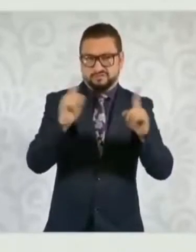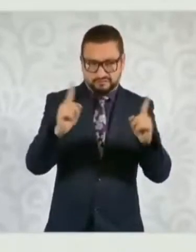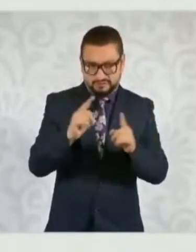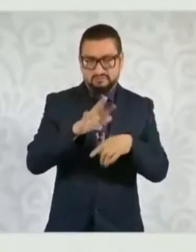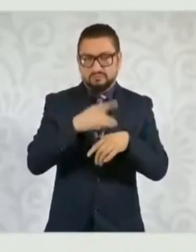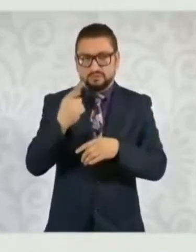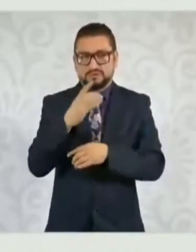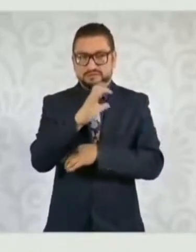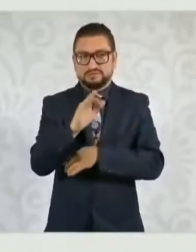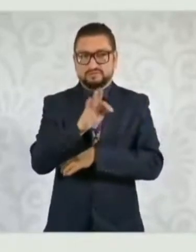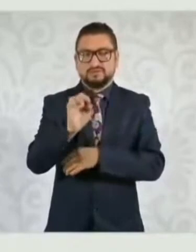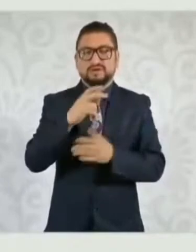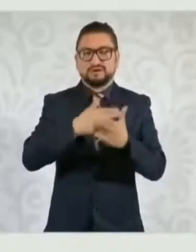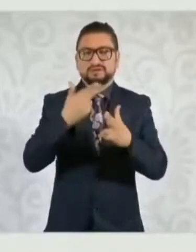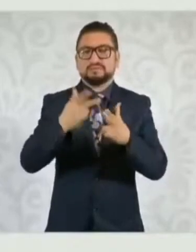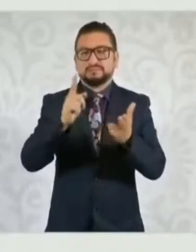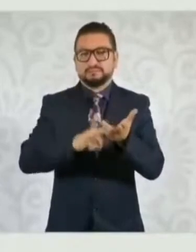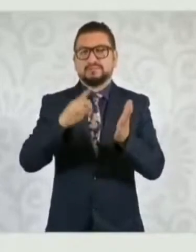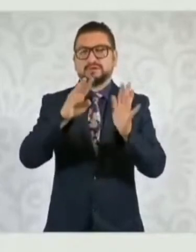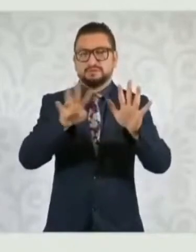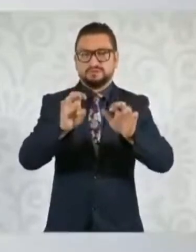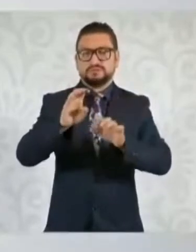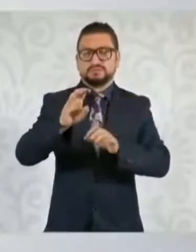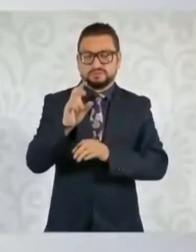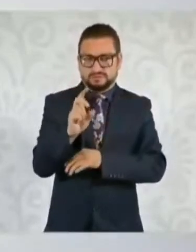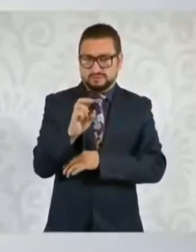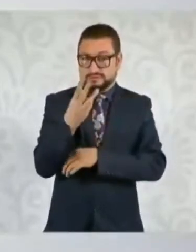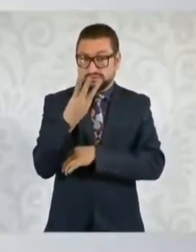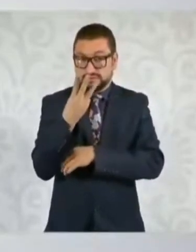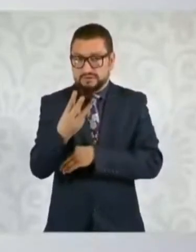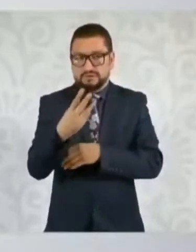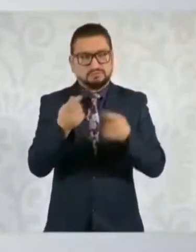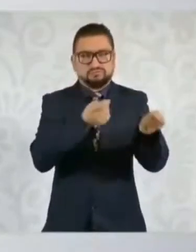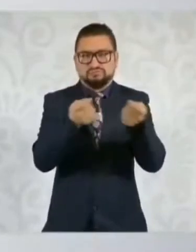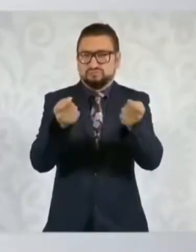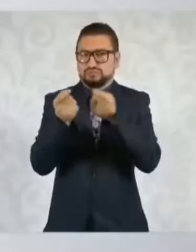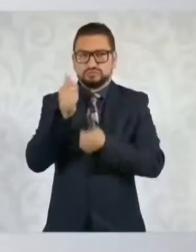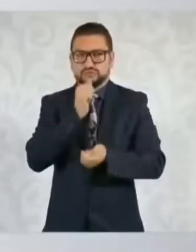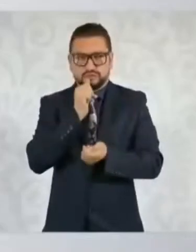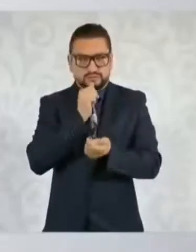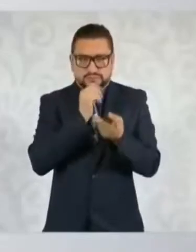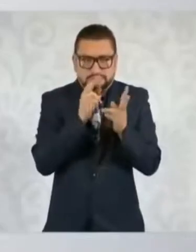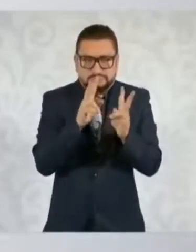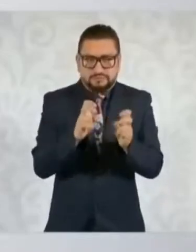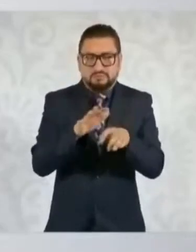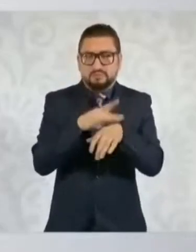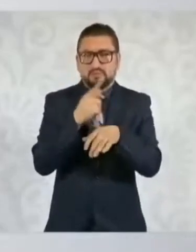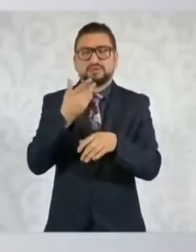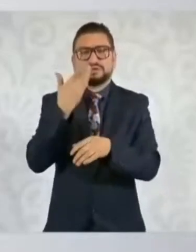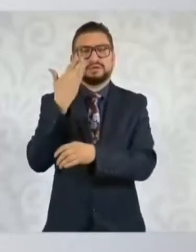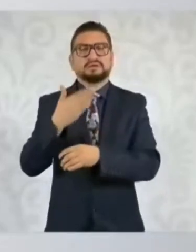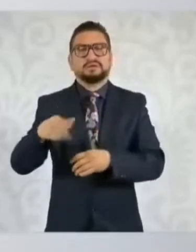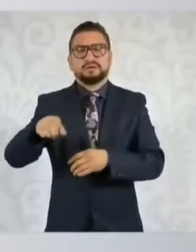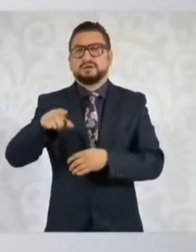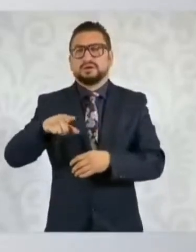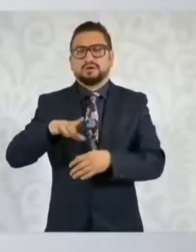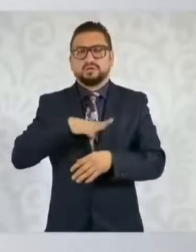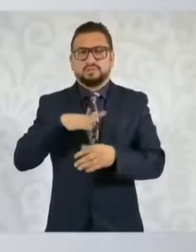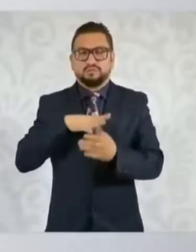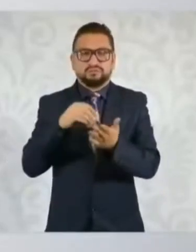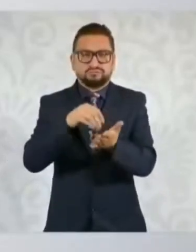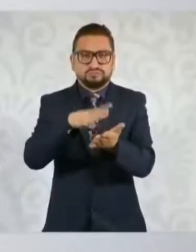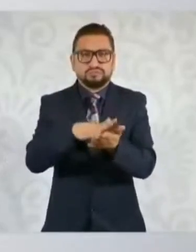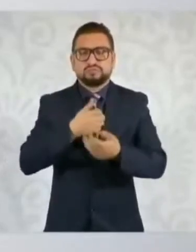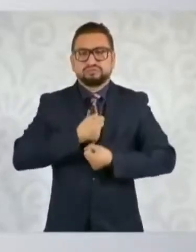En el caso de CFE hasta 1933 no había prácticamente regulación en materia energética, porque el constituyente no se expresó en